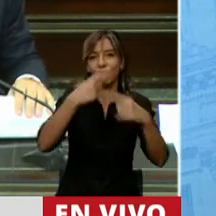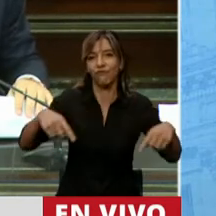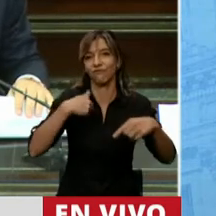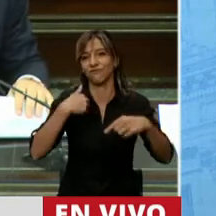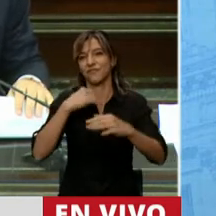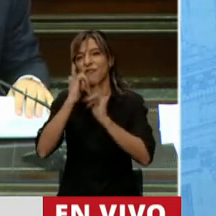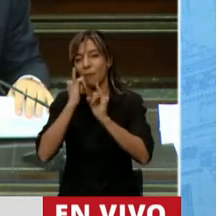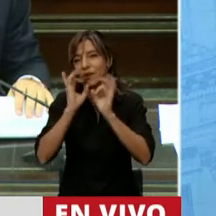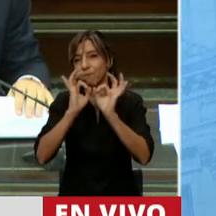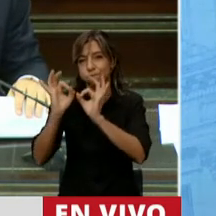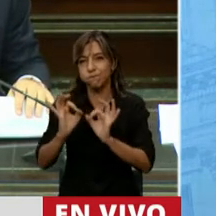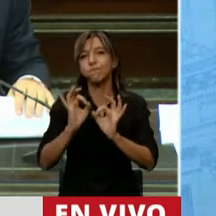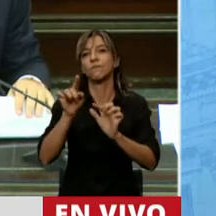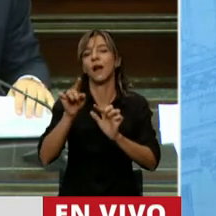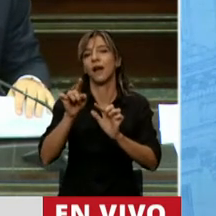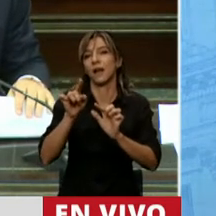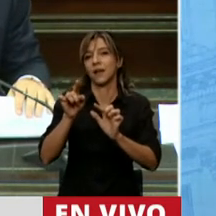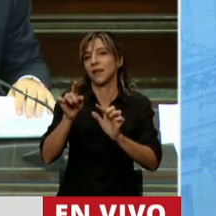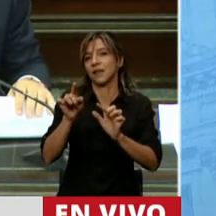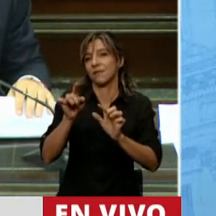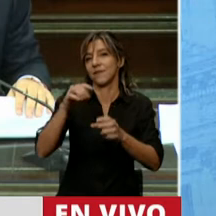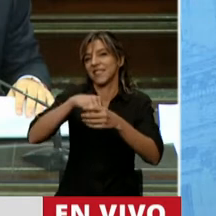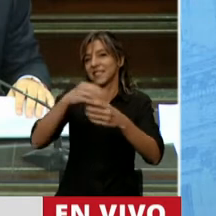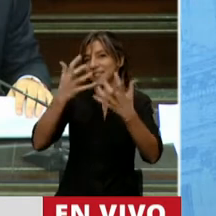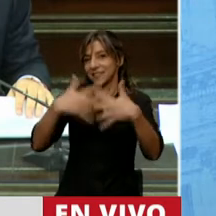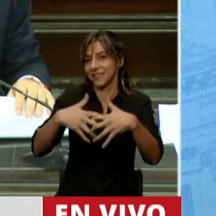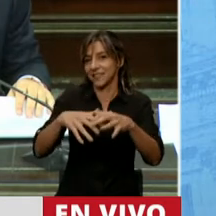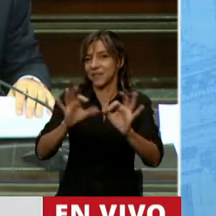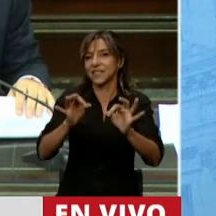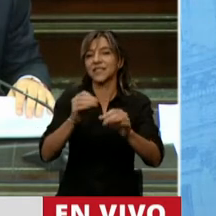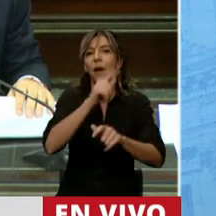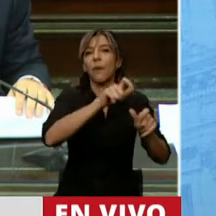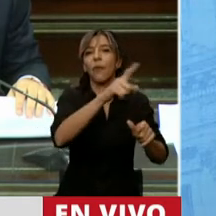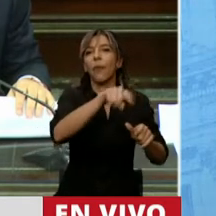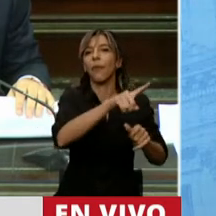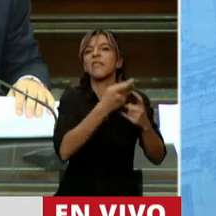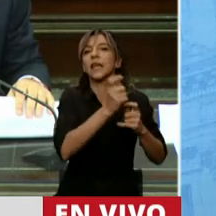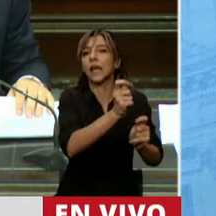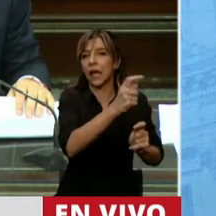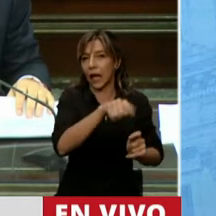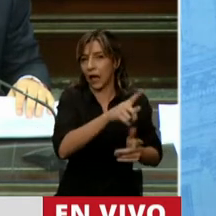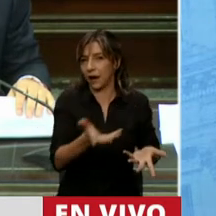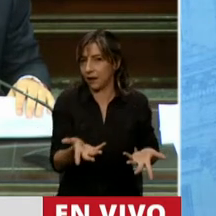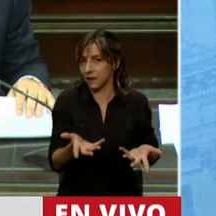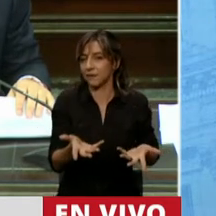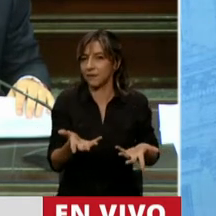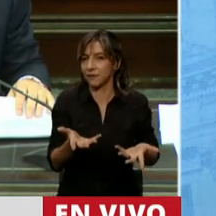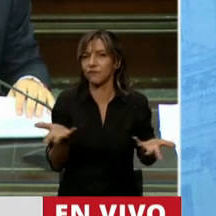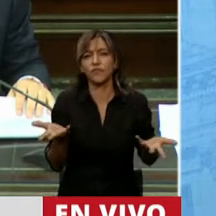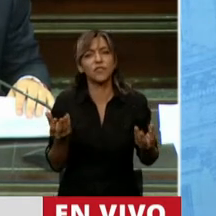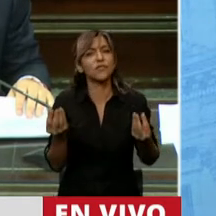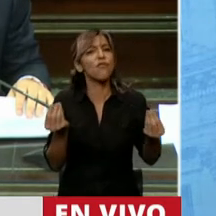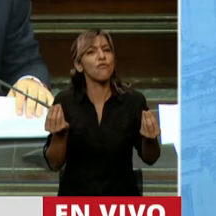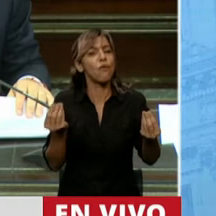ayuda que la intención, la creación de este fondo que fue muy buena la intención, estén recibiendo